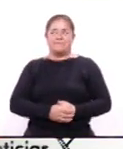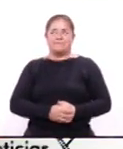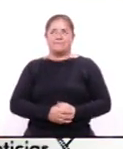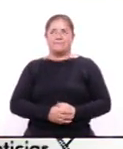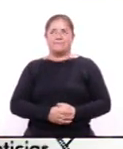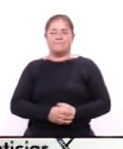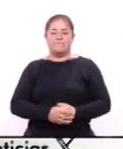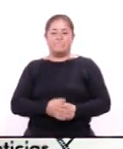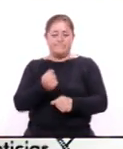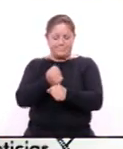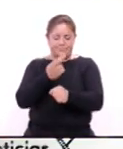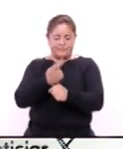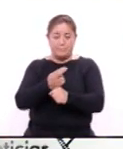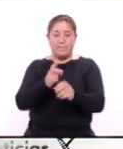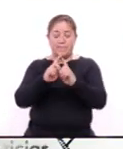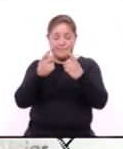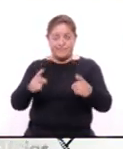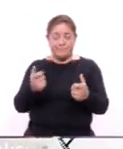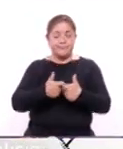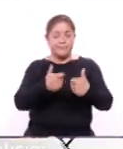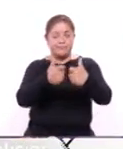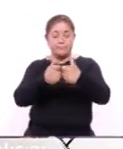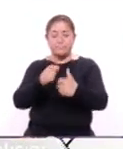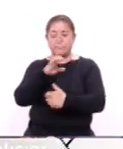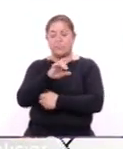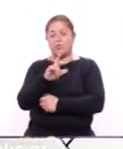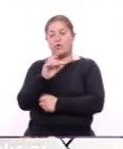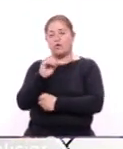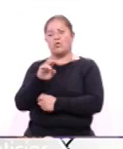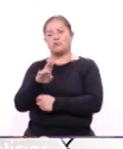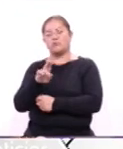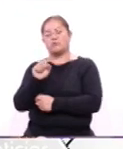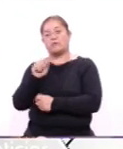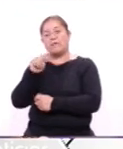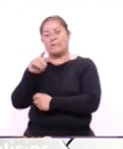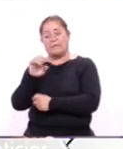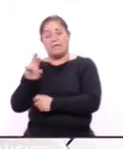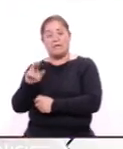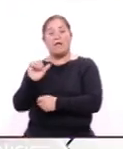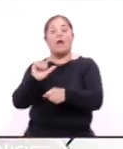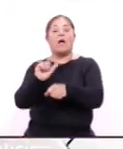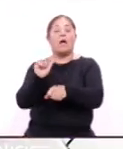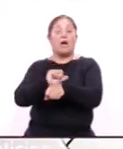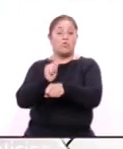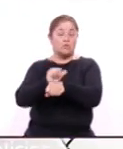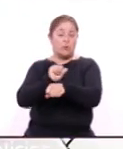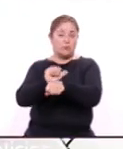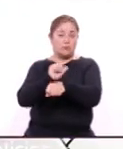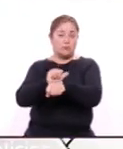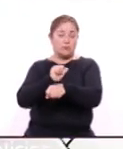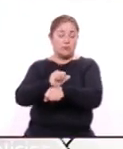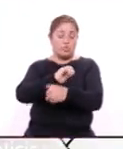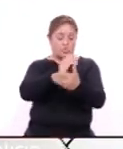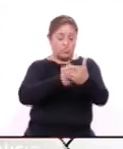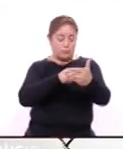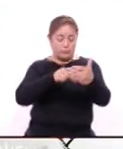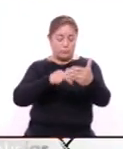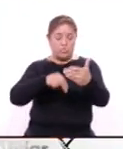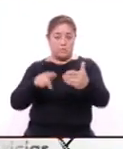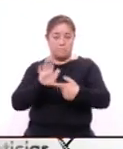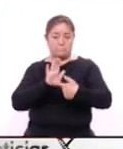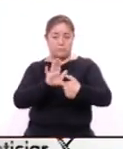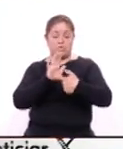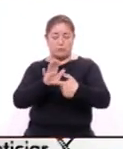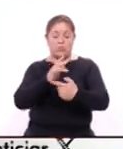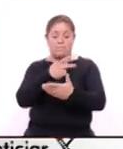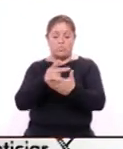La Secretaría de Desarrollo Económico y el clúster automotriz Zona Centro signaron un convenio de colaboración y presentaron el Programa